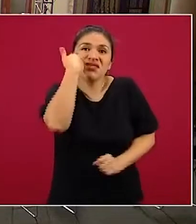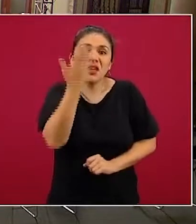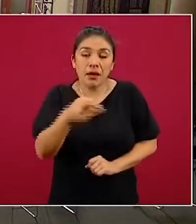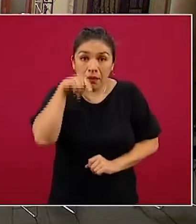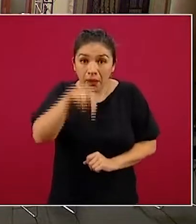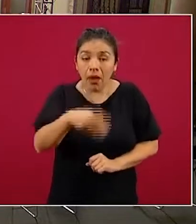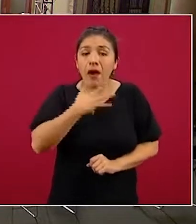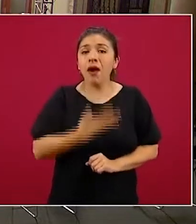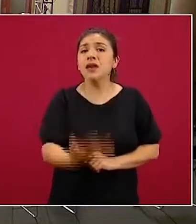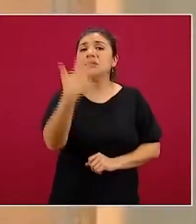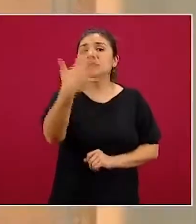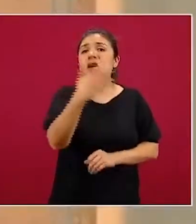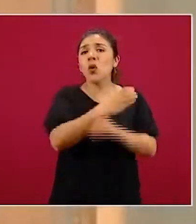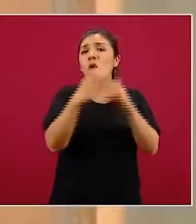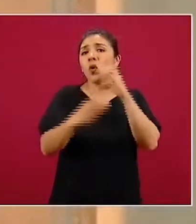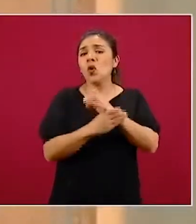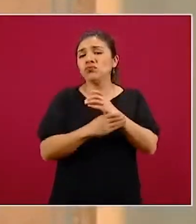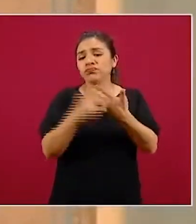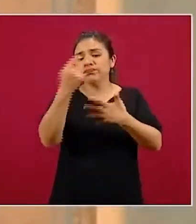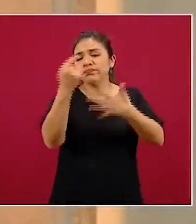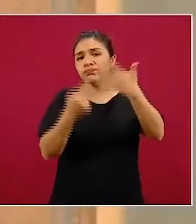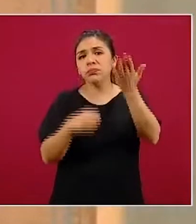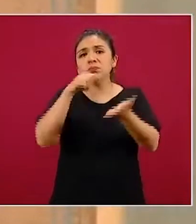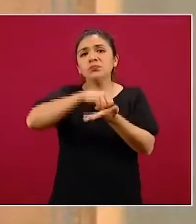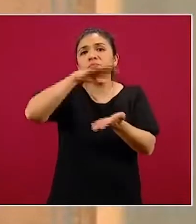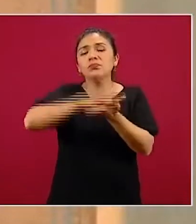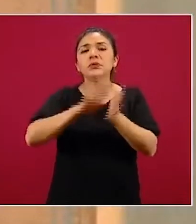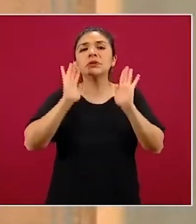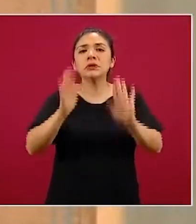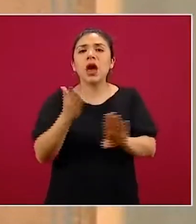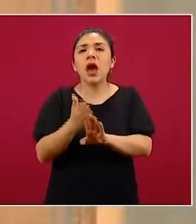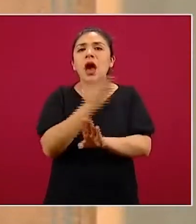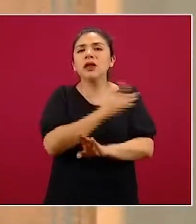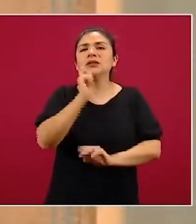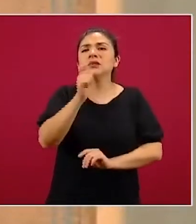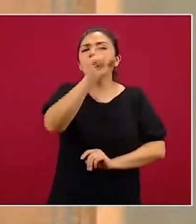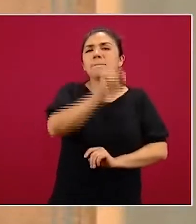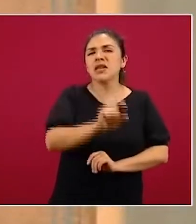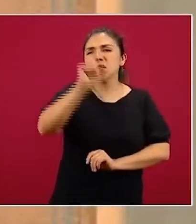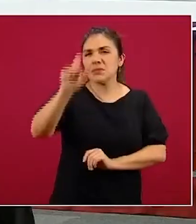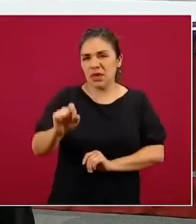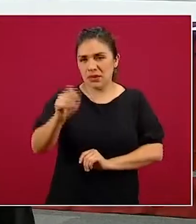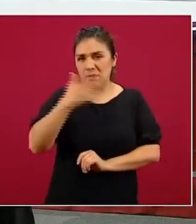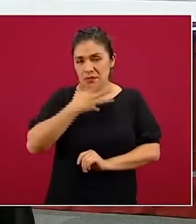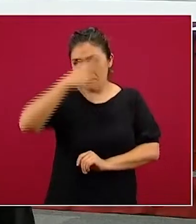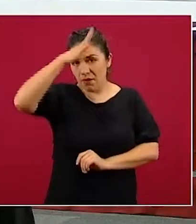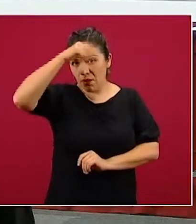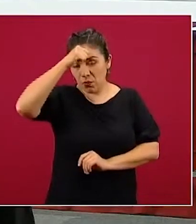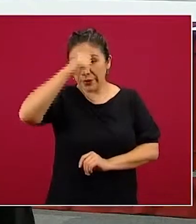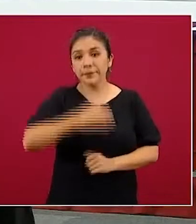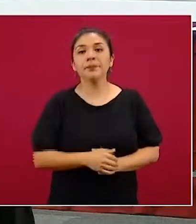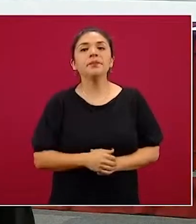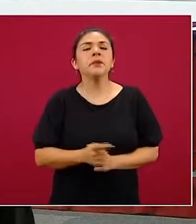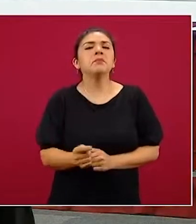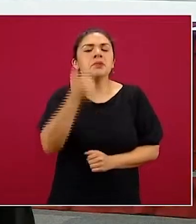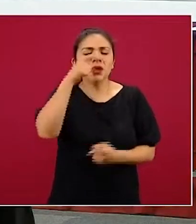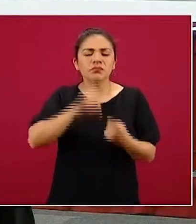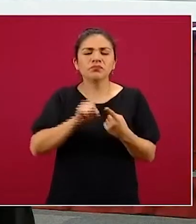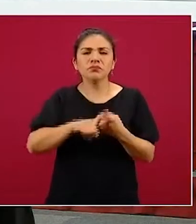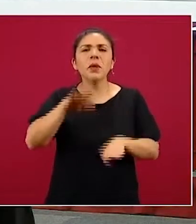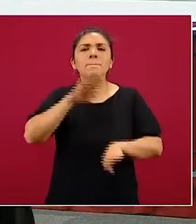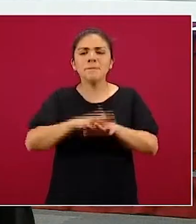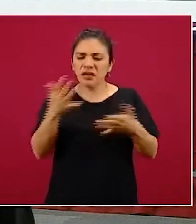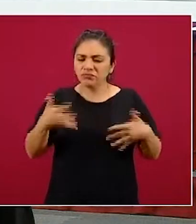dentro de cinco ejes que se habían establecido de hecho en criterios 2020. Primero es cómo podemos aumentar la inclusión